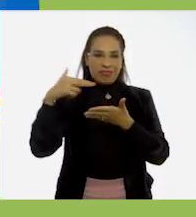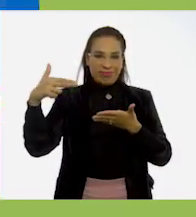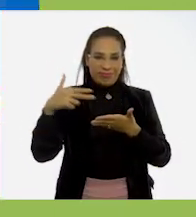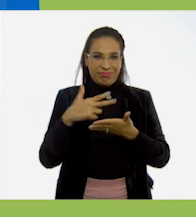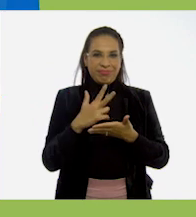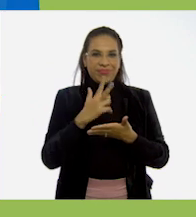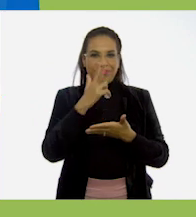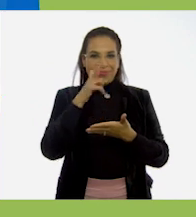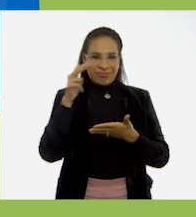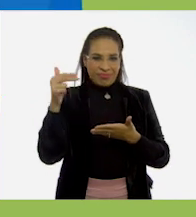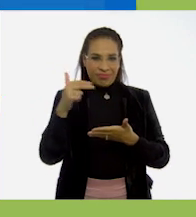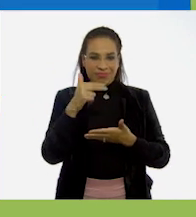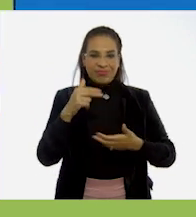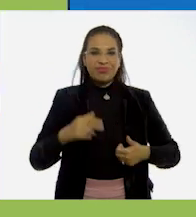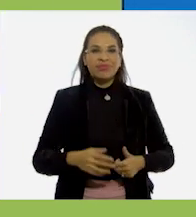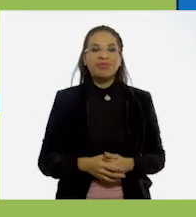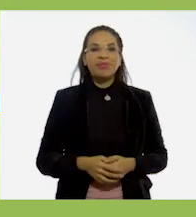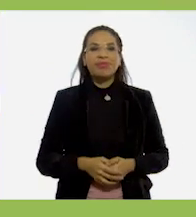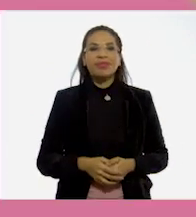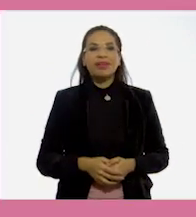las líneas marcadas. 6.